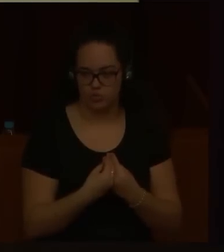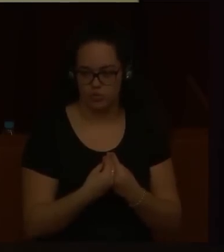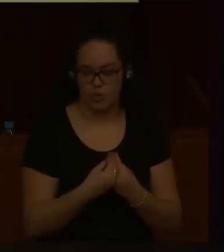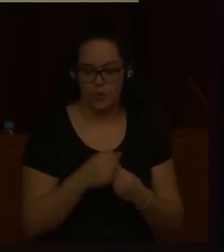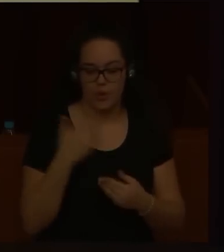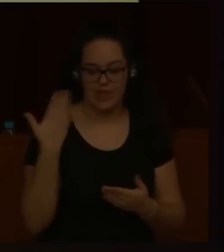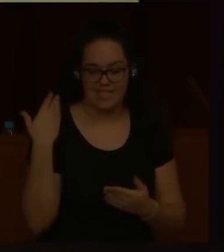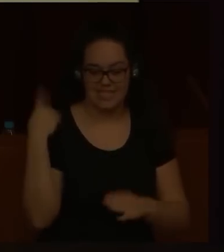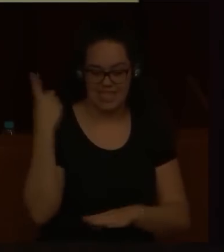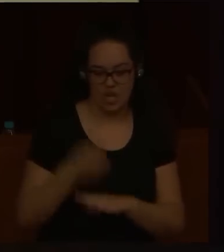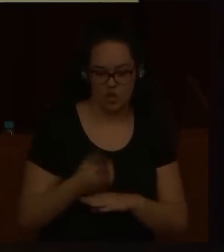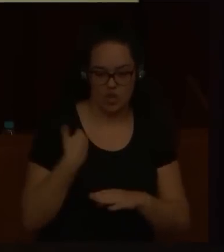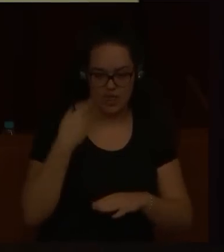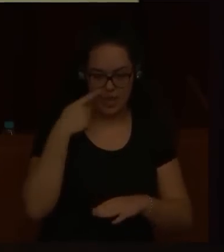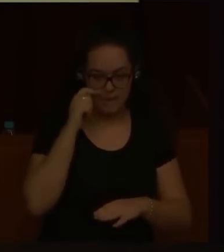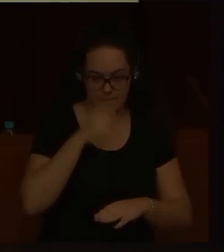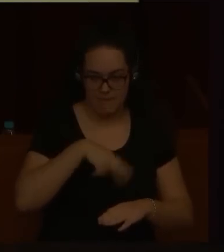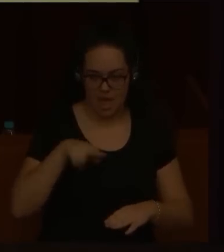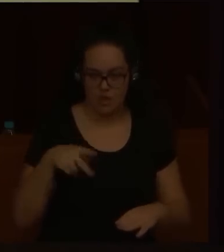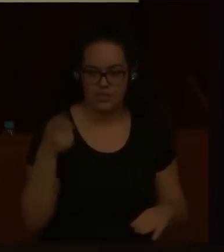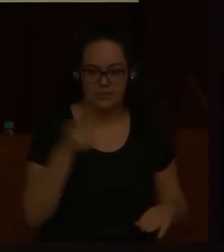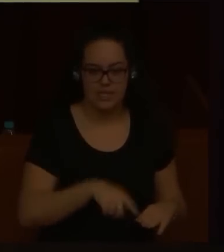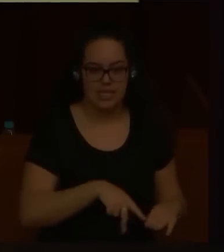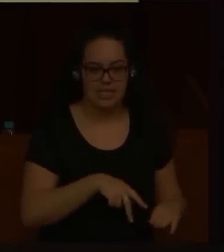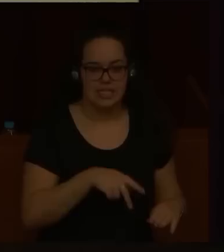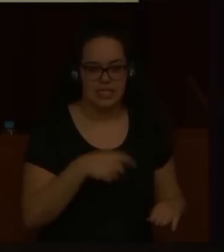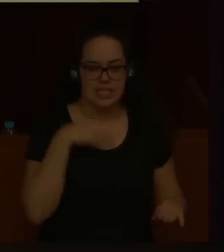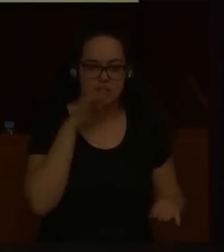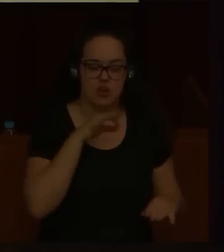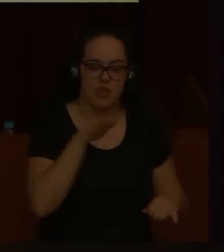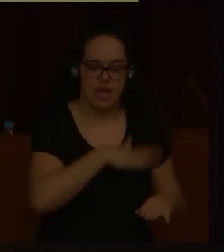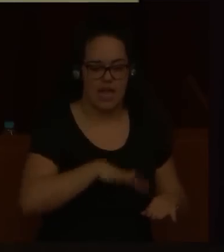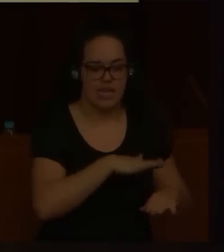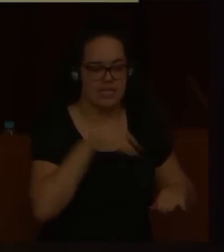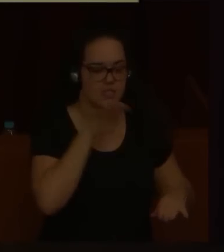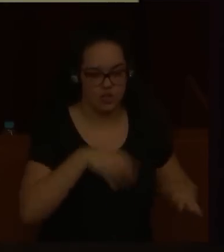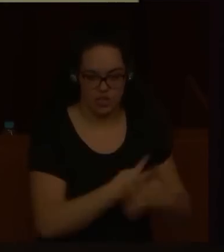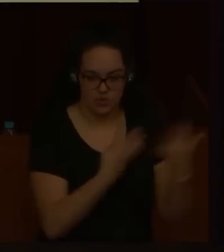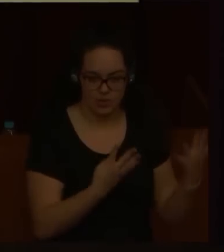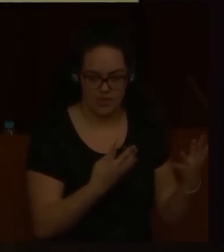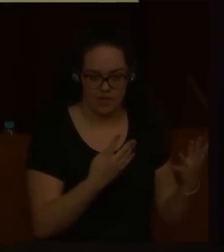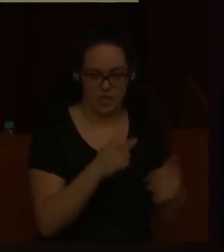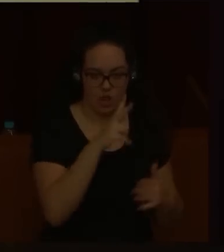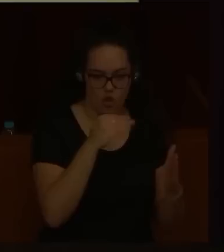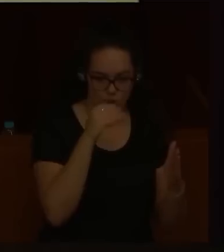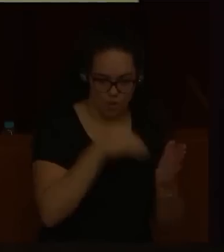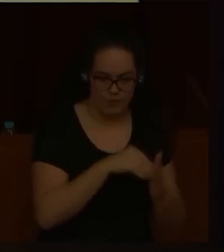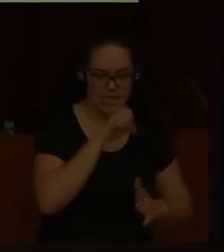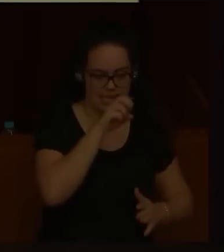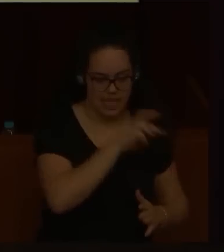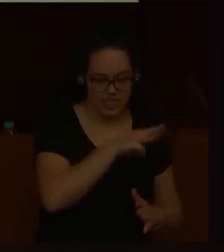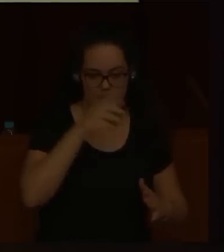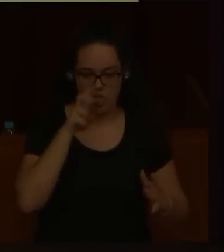era subdirector del Prado y luego jefe de área del siglo XIX entre 2003 y 2014 y apreciar, como todos mis